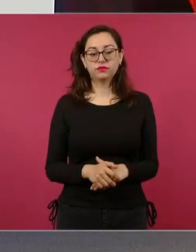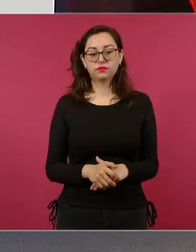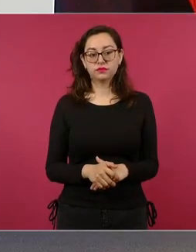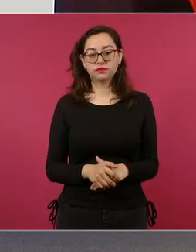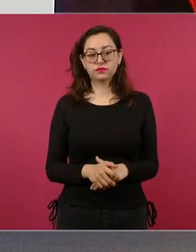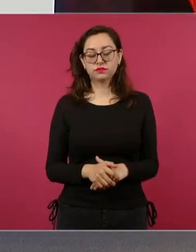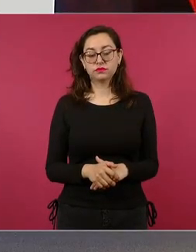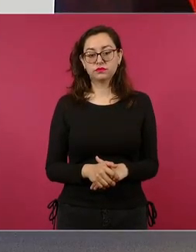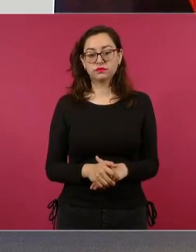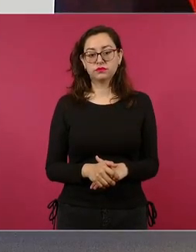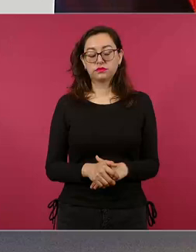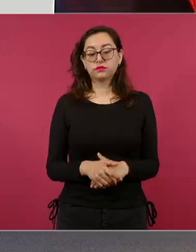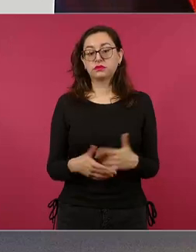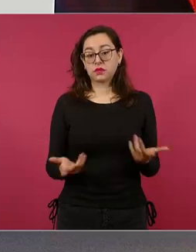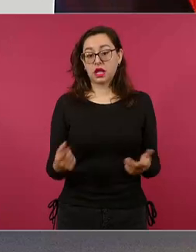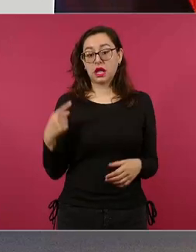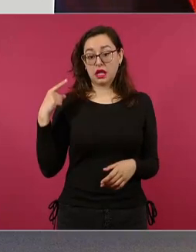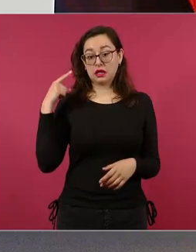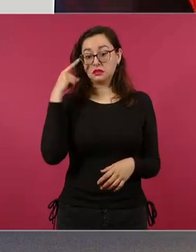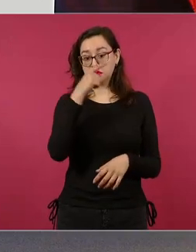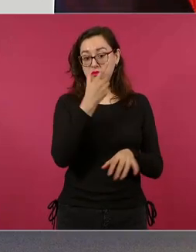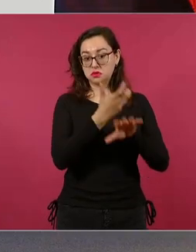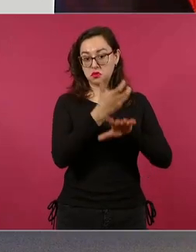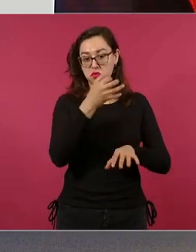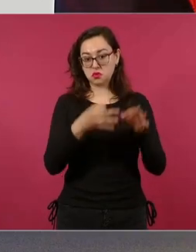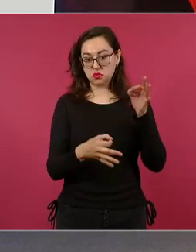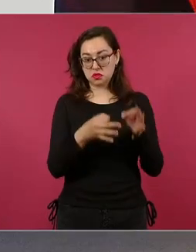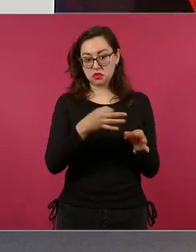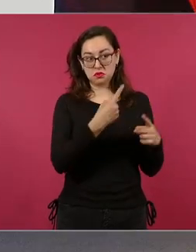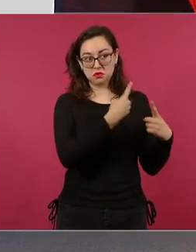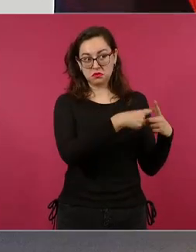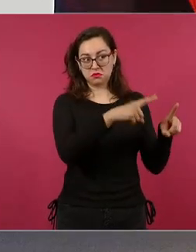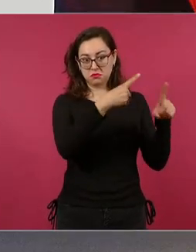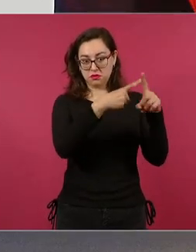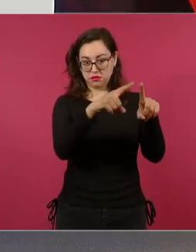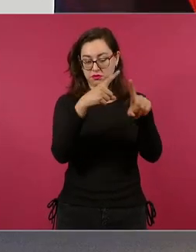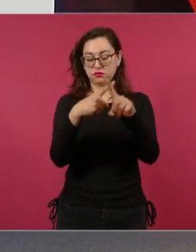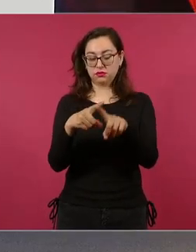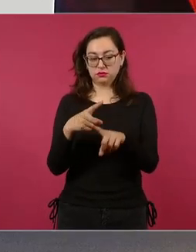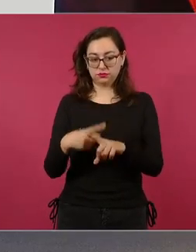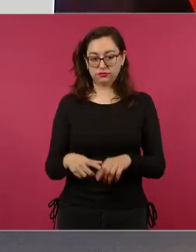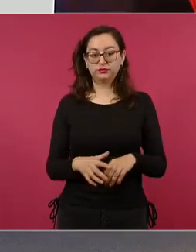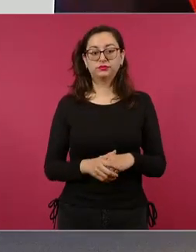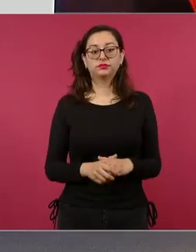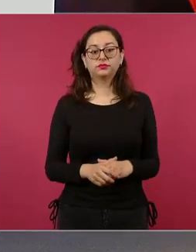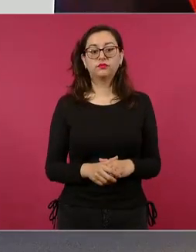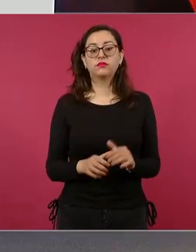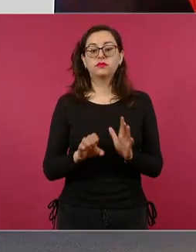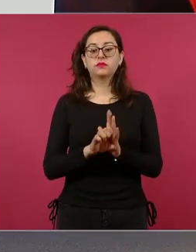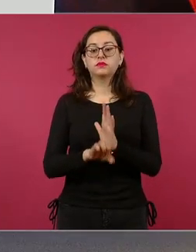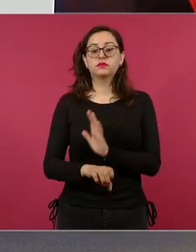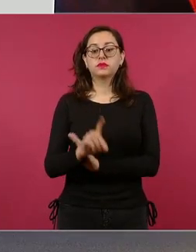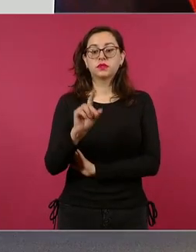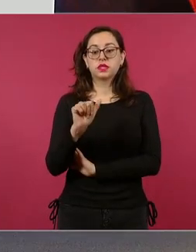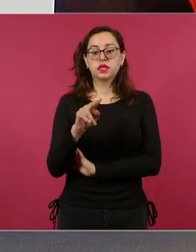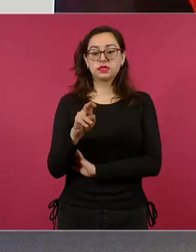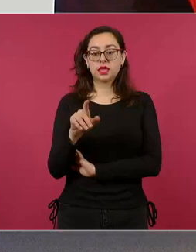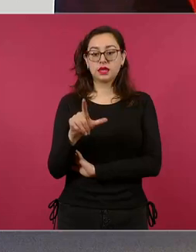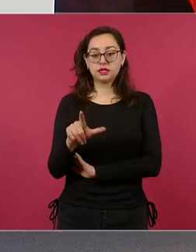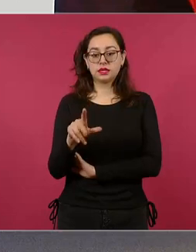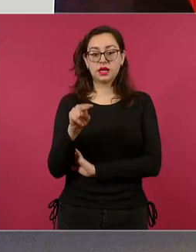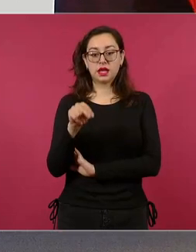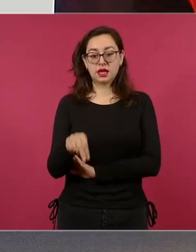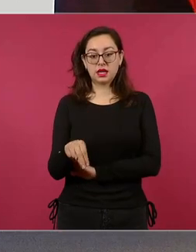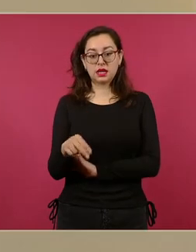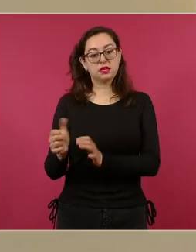juzgados de los Estados Unidos. En este caso, Daniel va al…